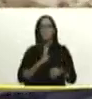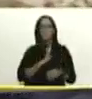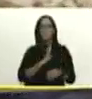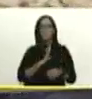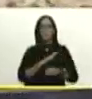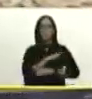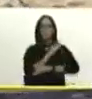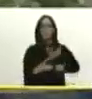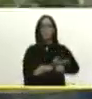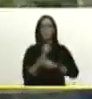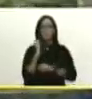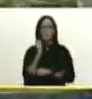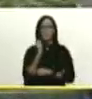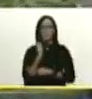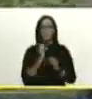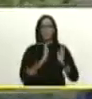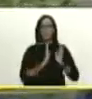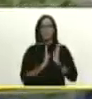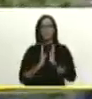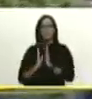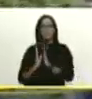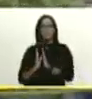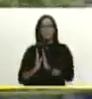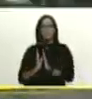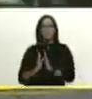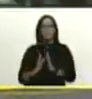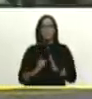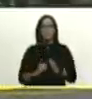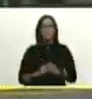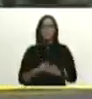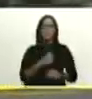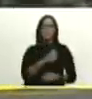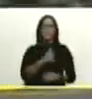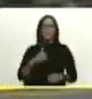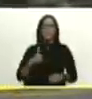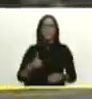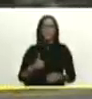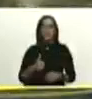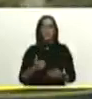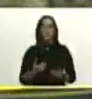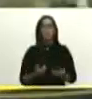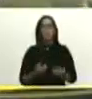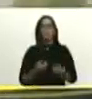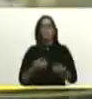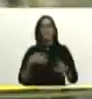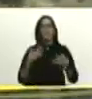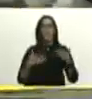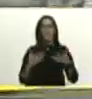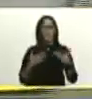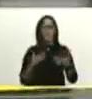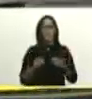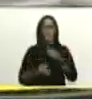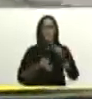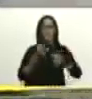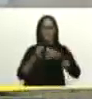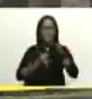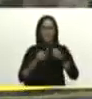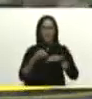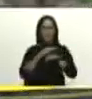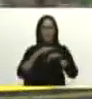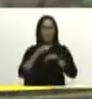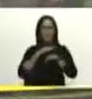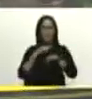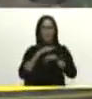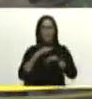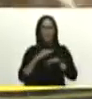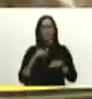de tarea, de esta organización que, en cada uno de los ejes, como explicaba el compañero ministro Néstor